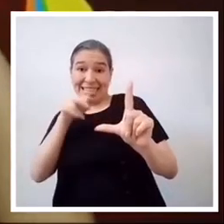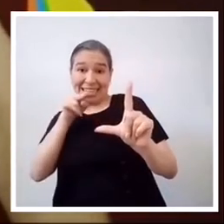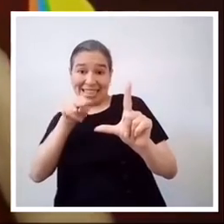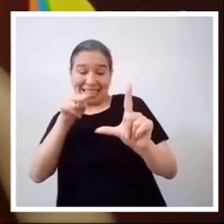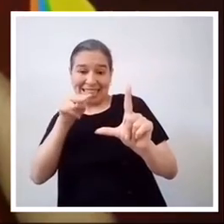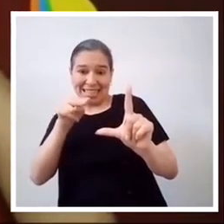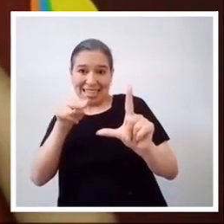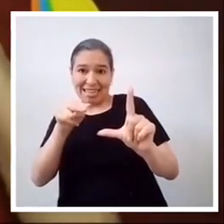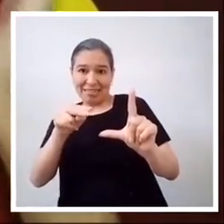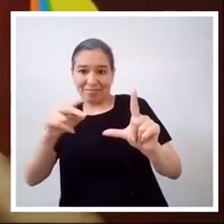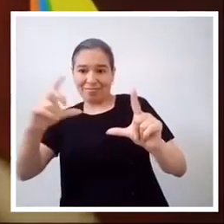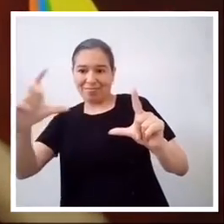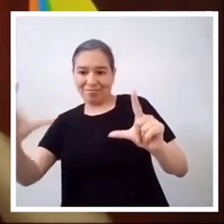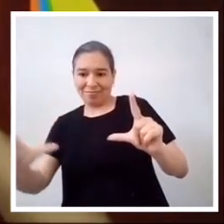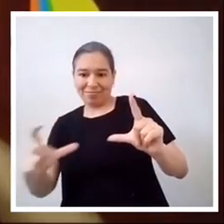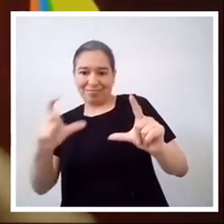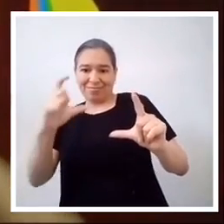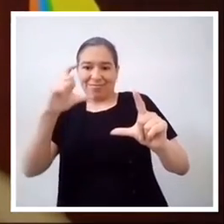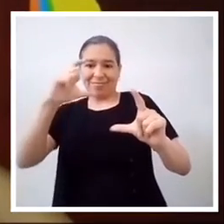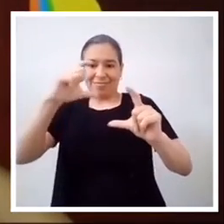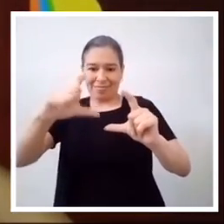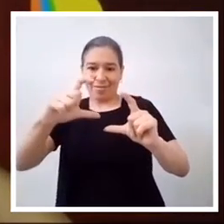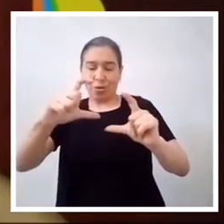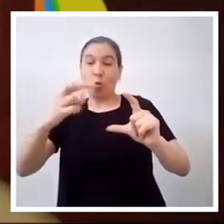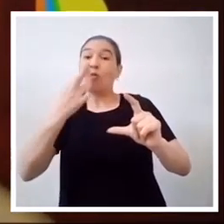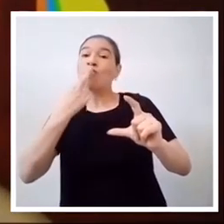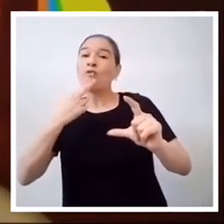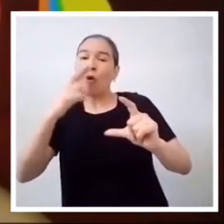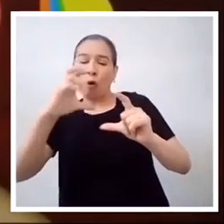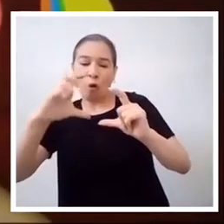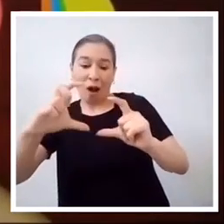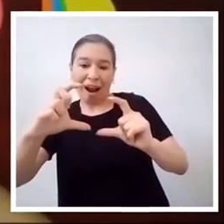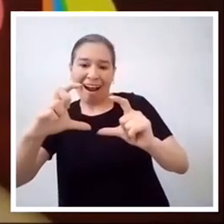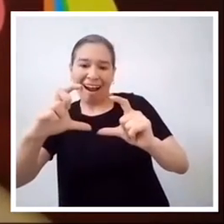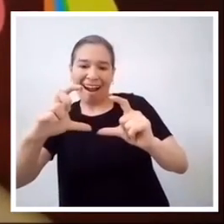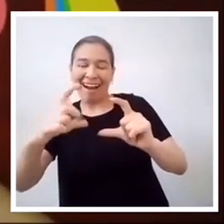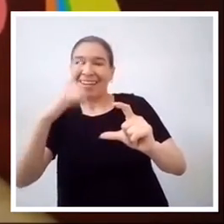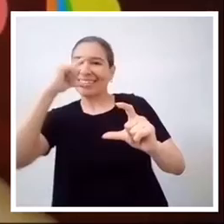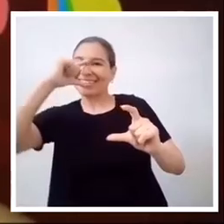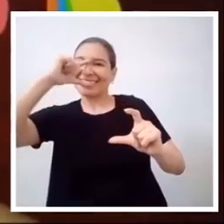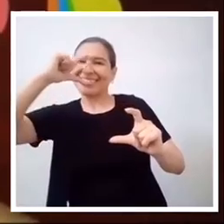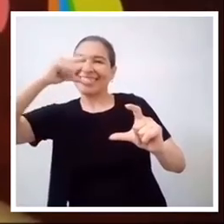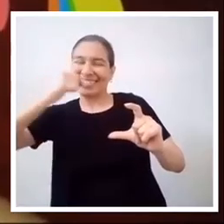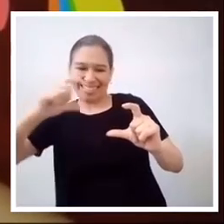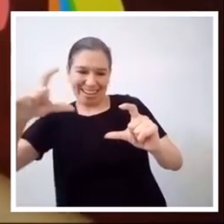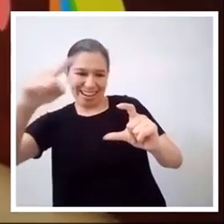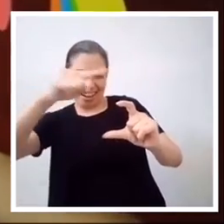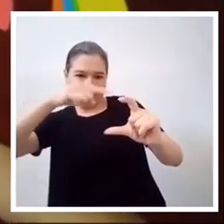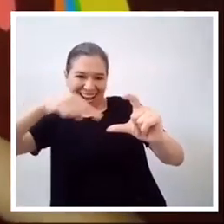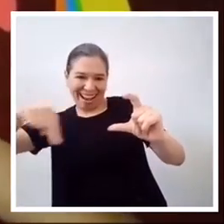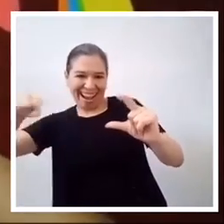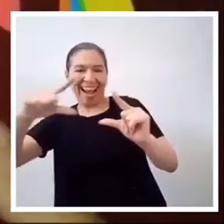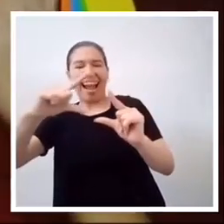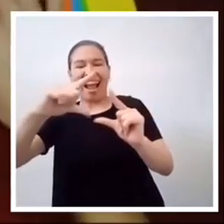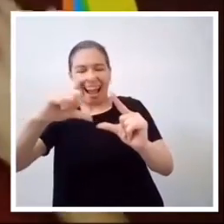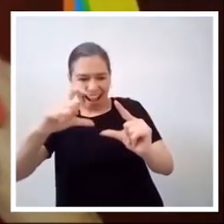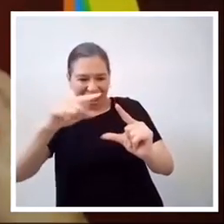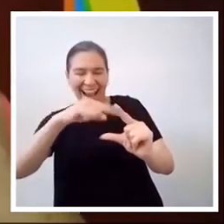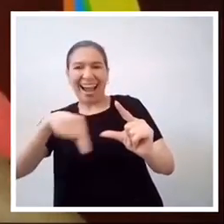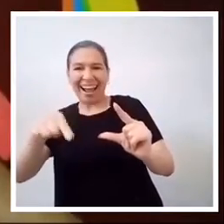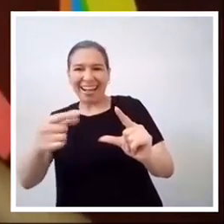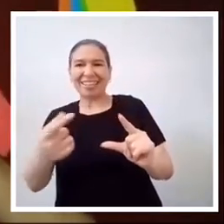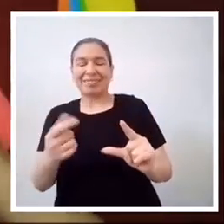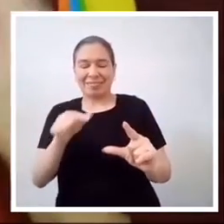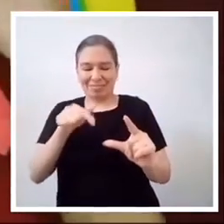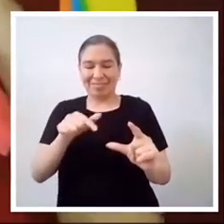diferente, Con el primer círculo rojo. Con esto iniciamos, nuestro